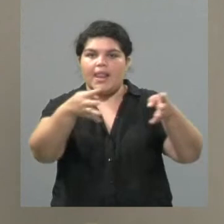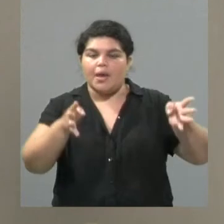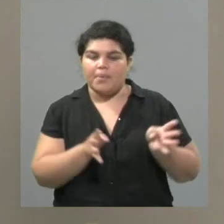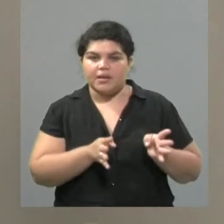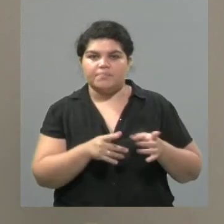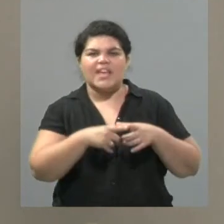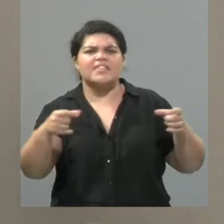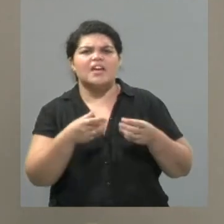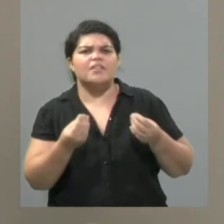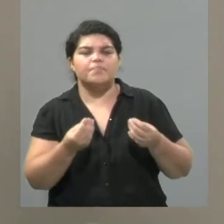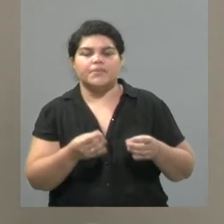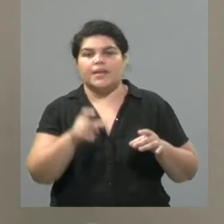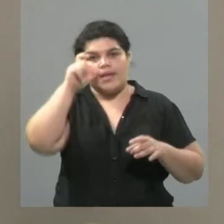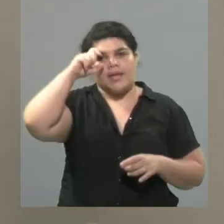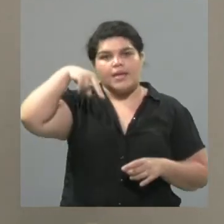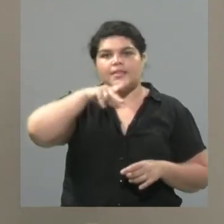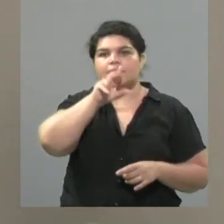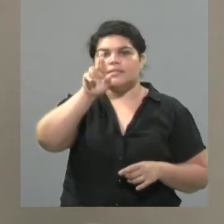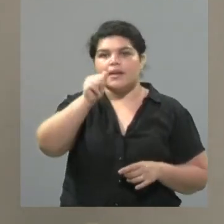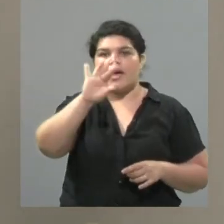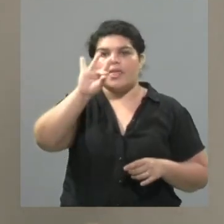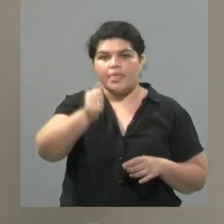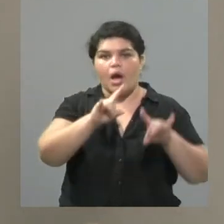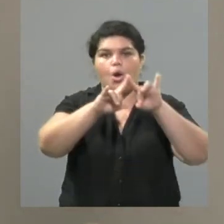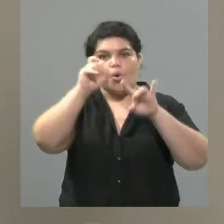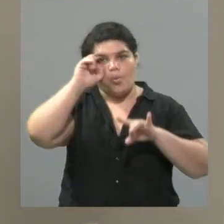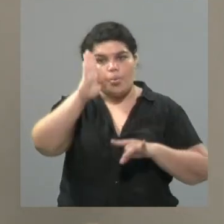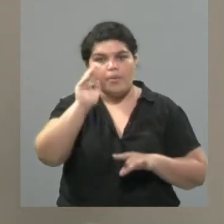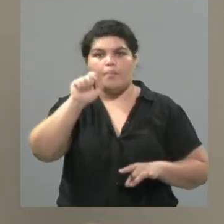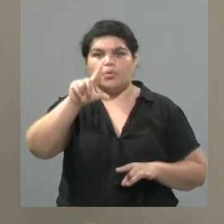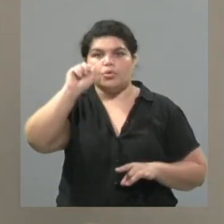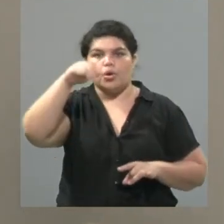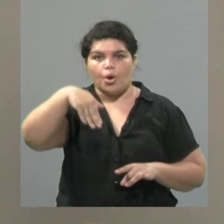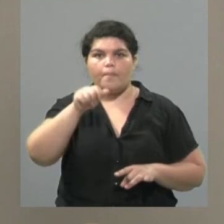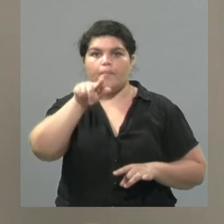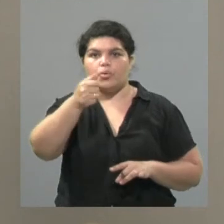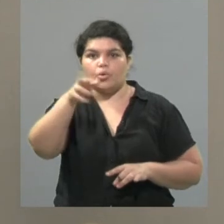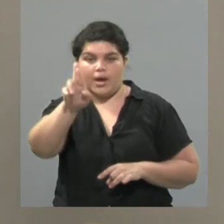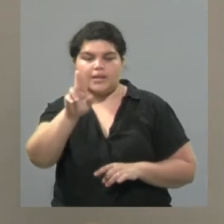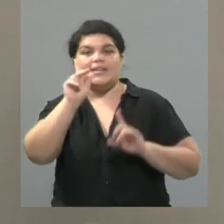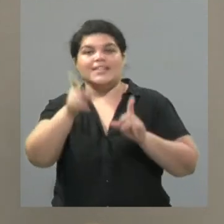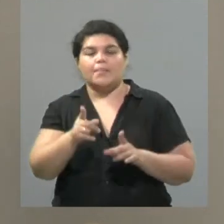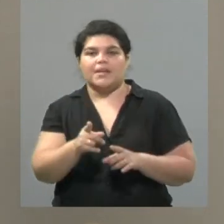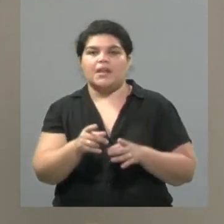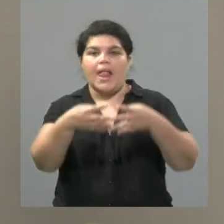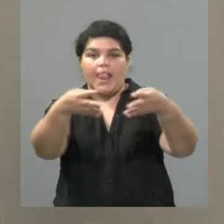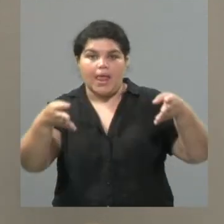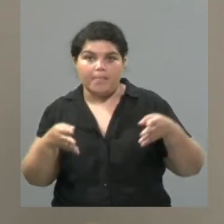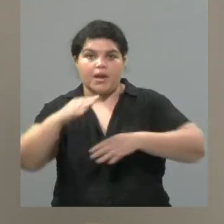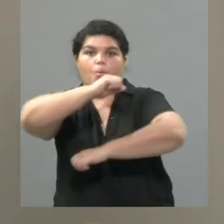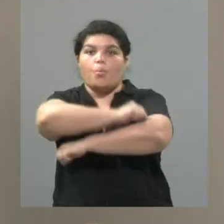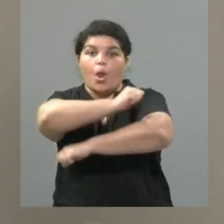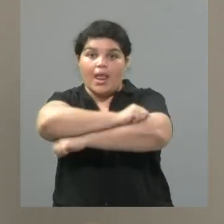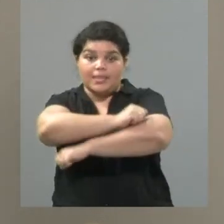entradas las pueden encontrar por entradaweb.com.ar o también en la boletería del Le Parc, una hora antes del espectáculo. Pero